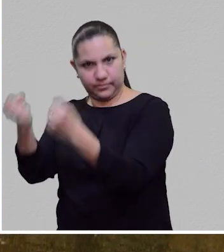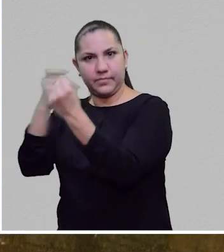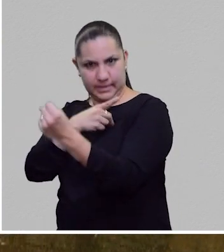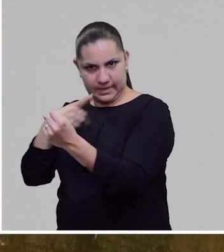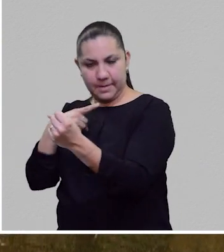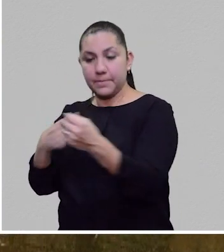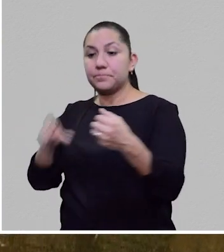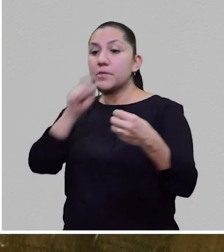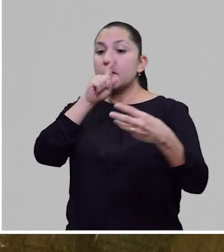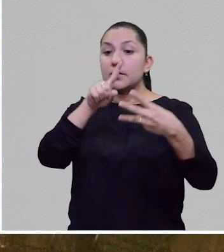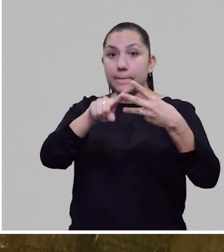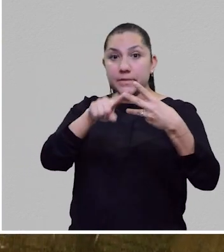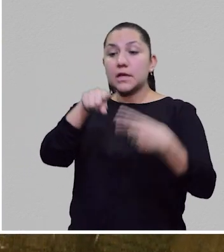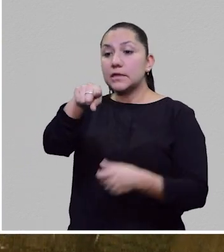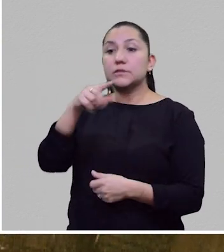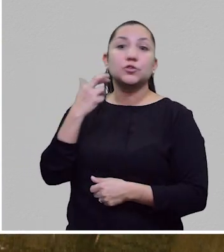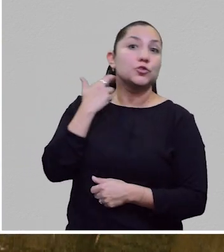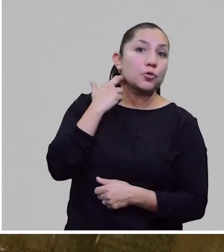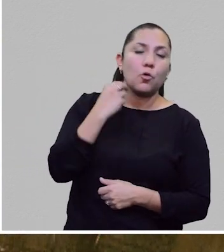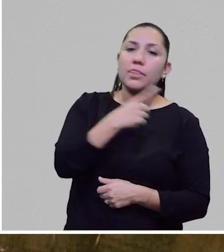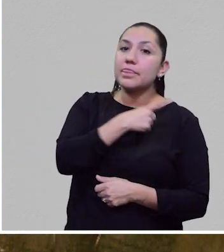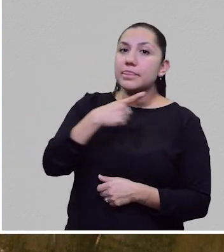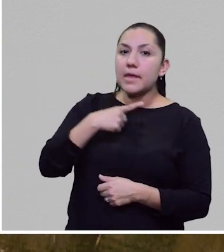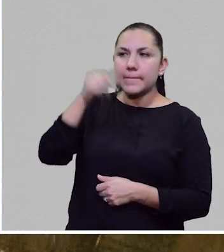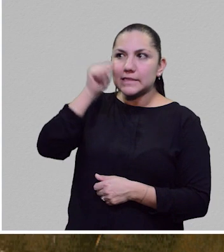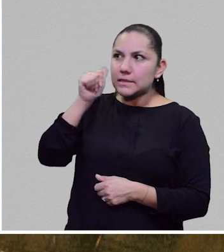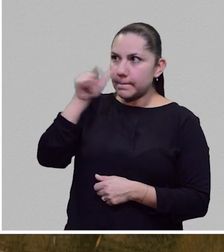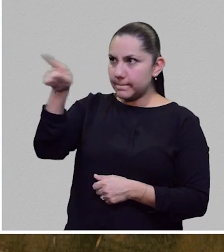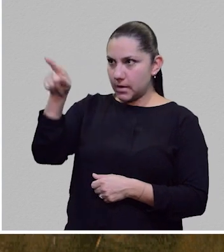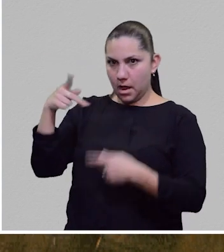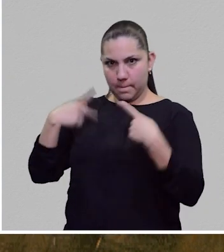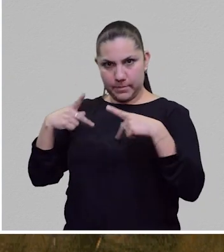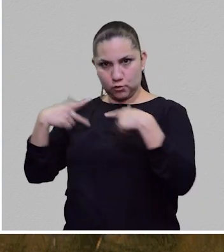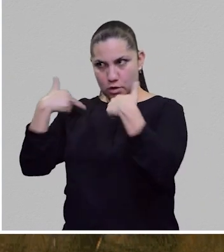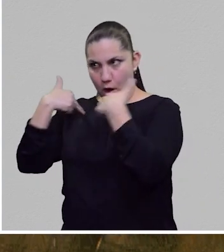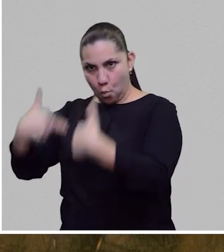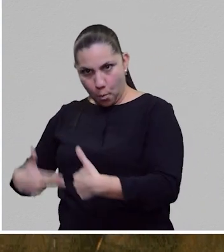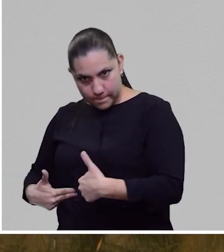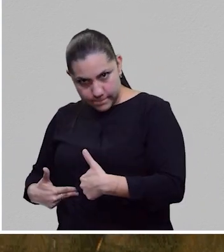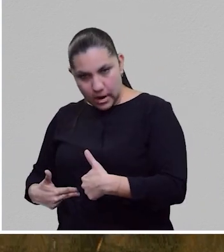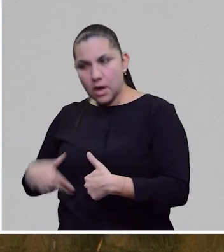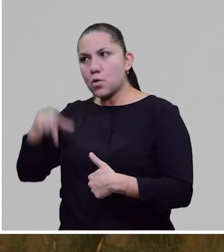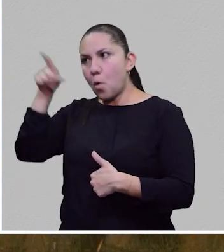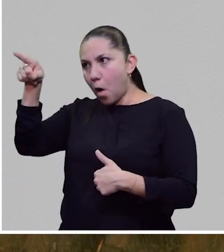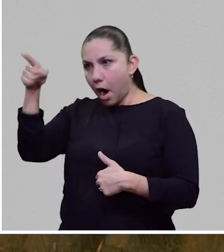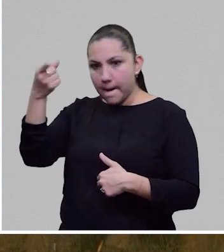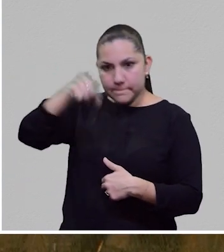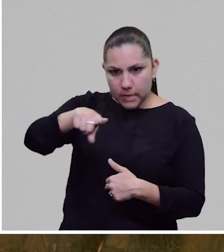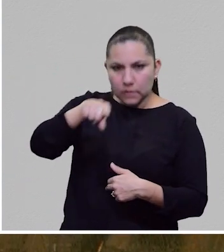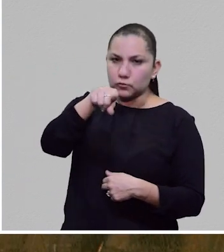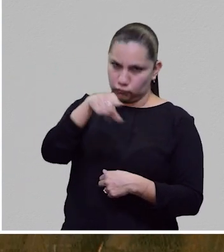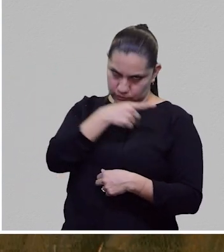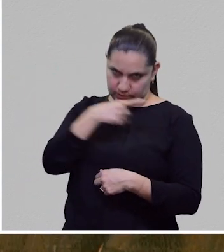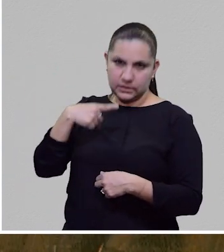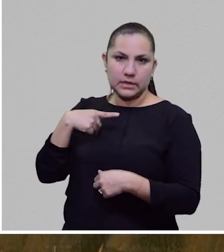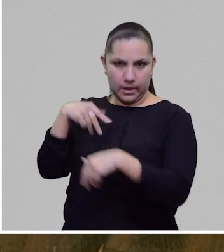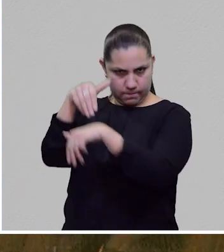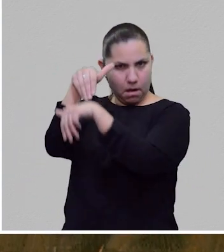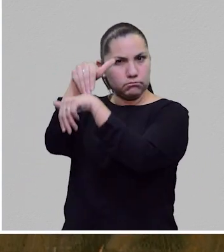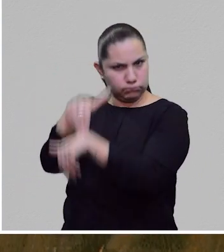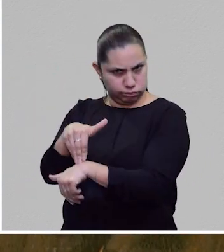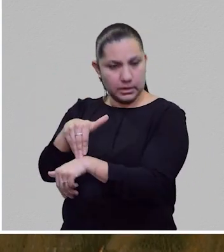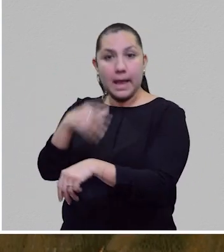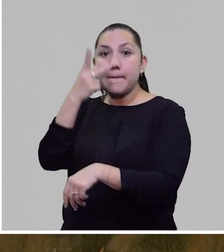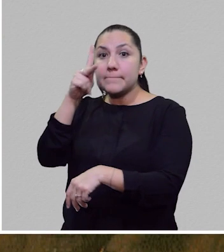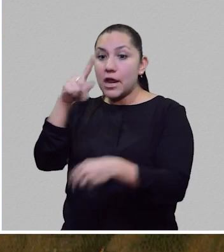a un ser humano, las órdenes de un ser humano siempre y cuando no entre en conflicto con la primera ley. Y la tercera